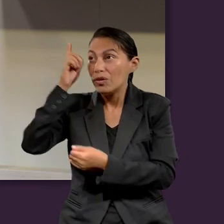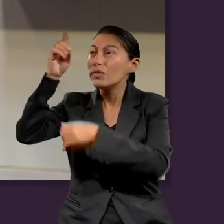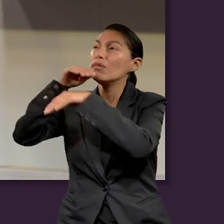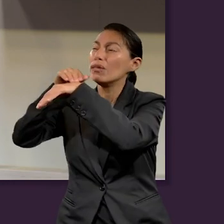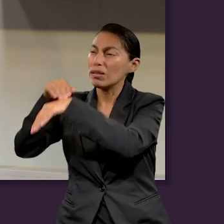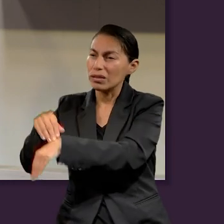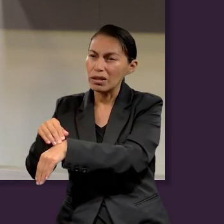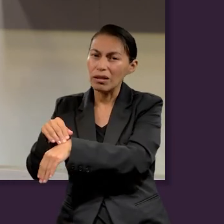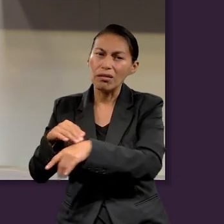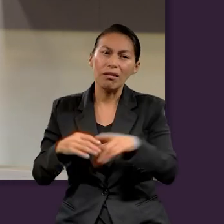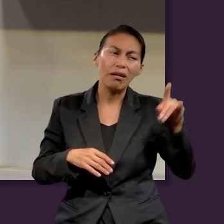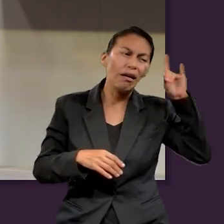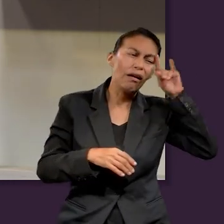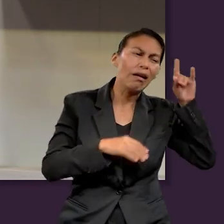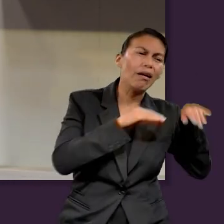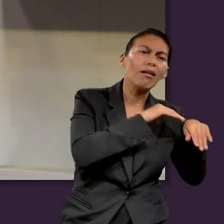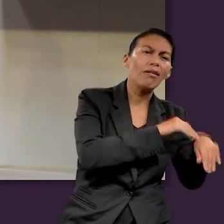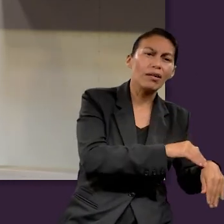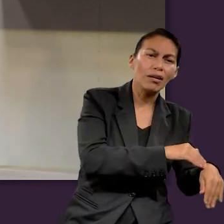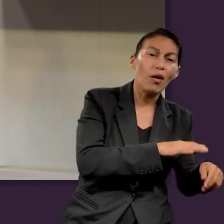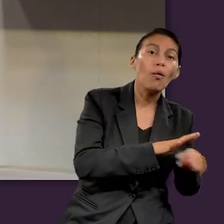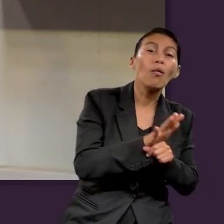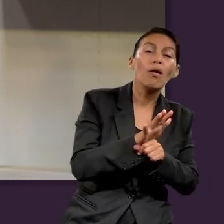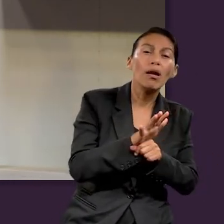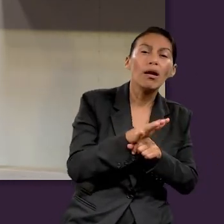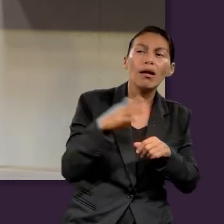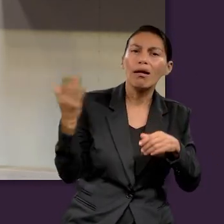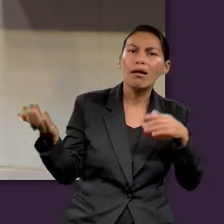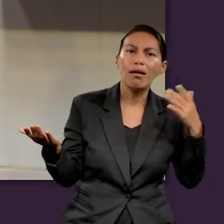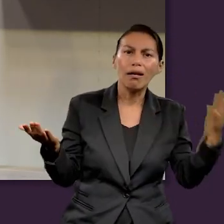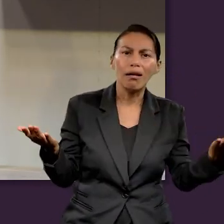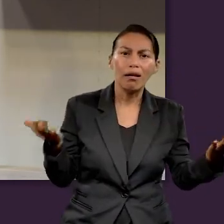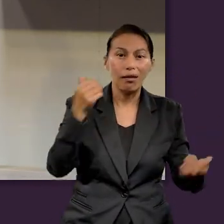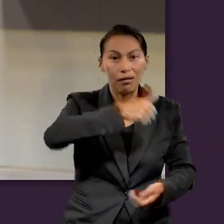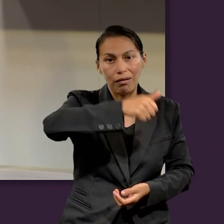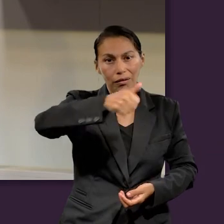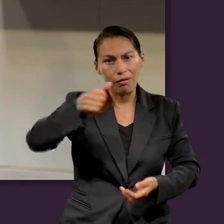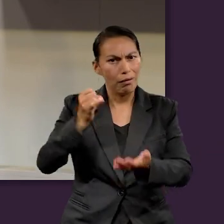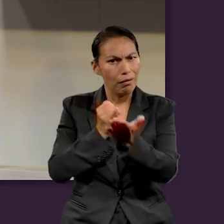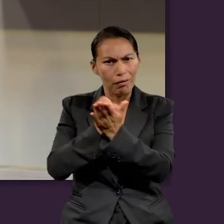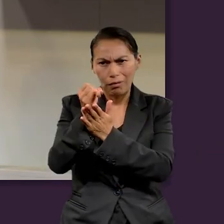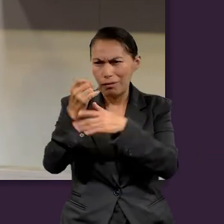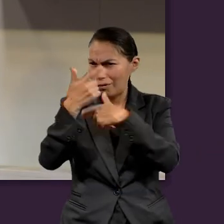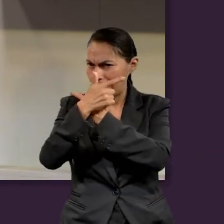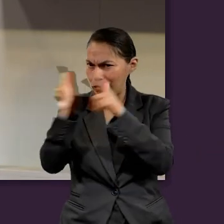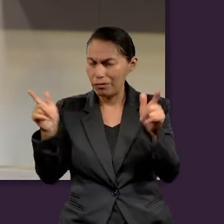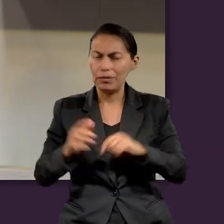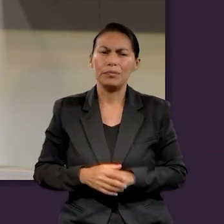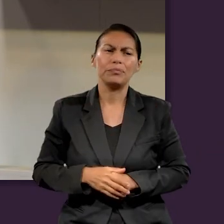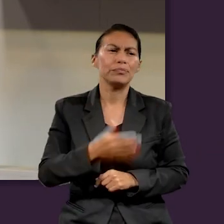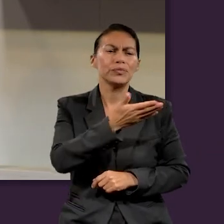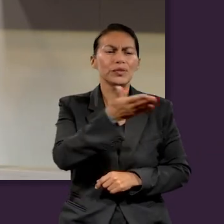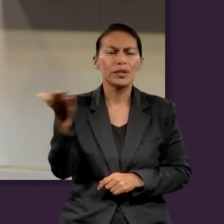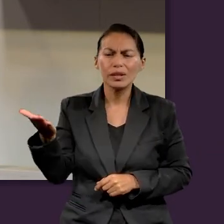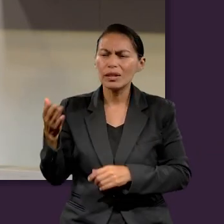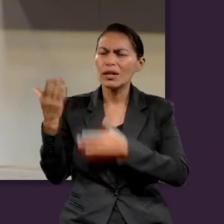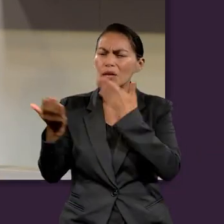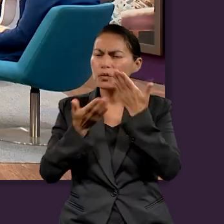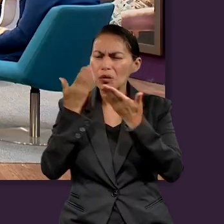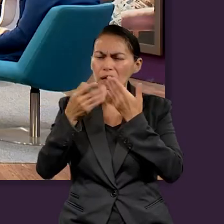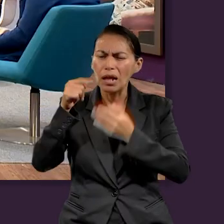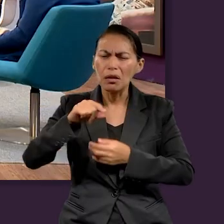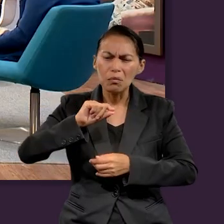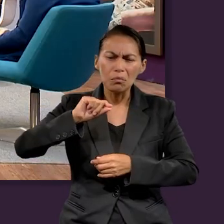Y bueno, ustedes son estudiantes de esta universidad, pronto van a ejercer profesionalmente,